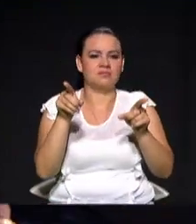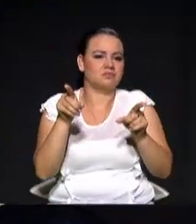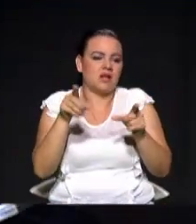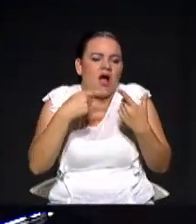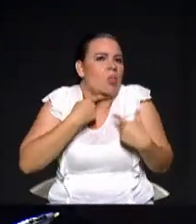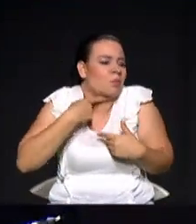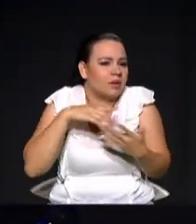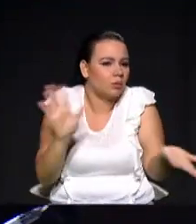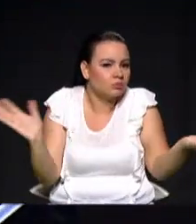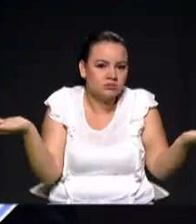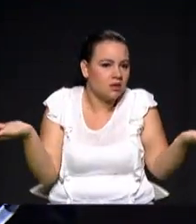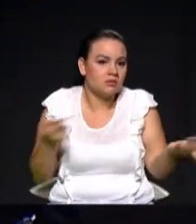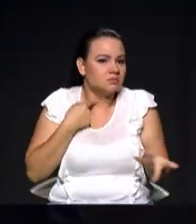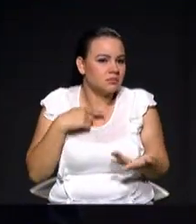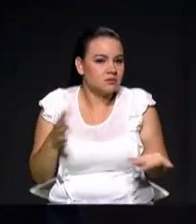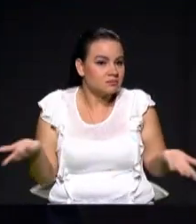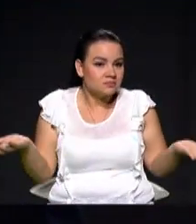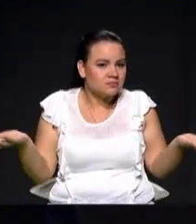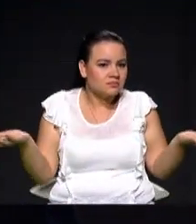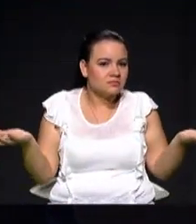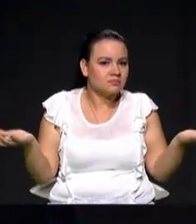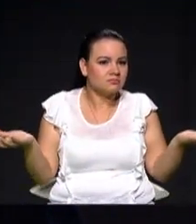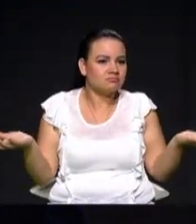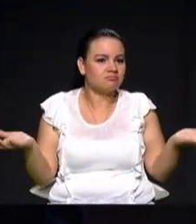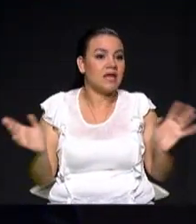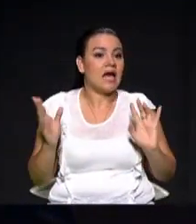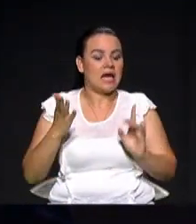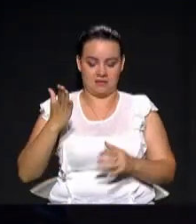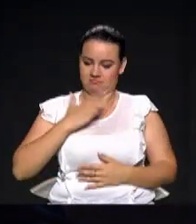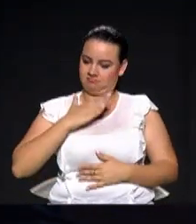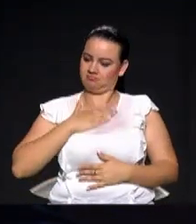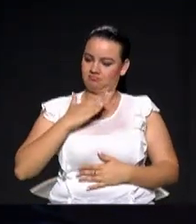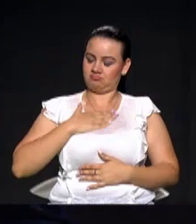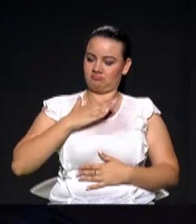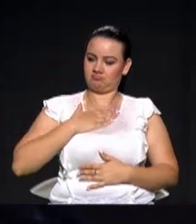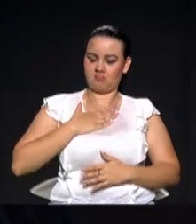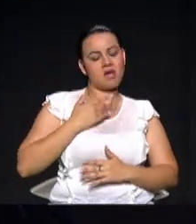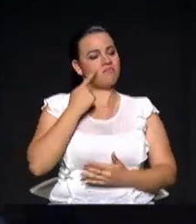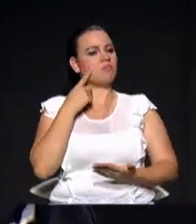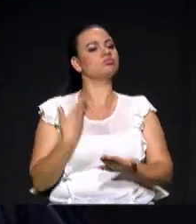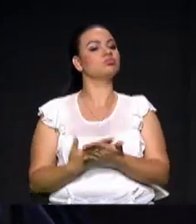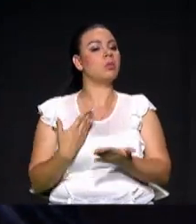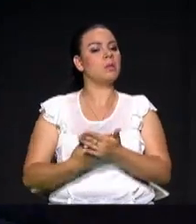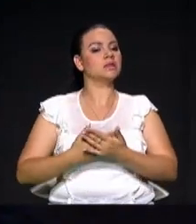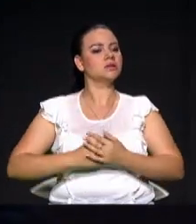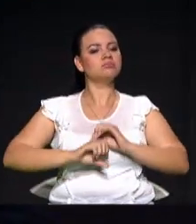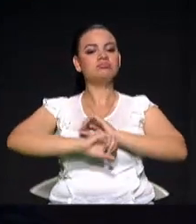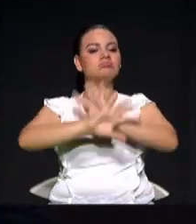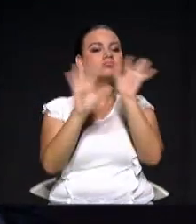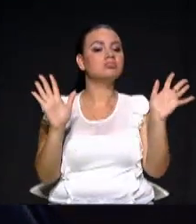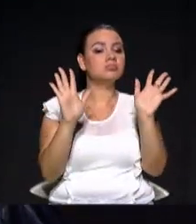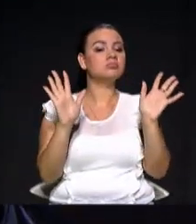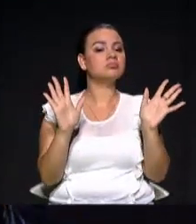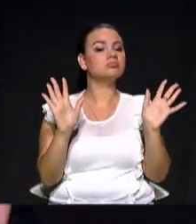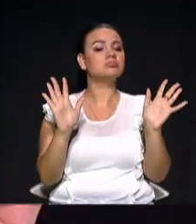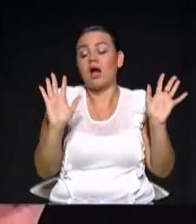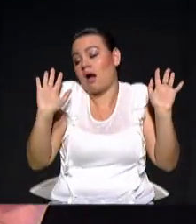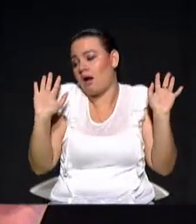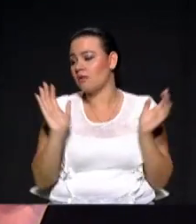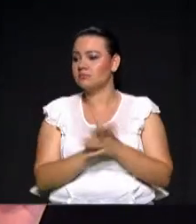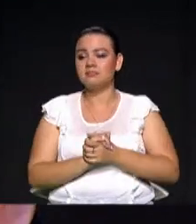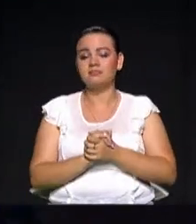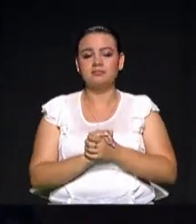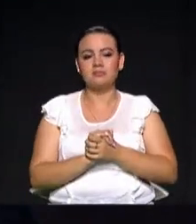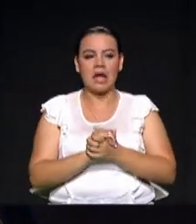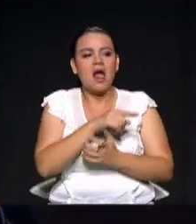ellos. Mi propuesta es la que es clara para la ciudad de Medellín, sin tanto decorado. Mire, no me gustan las